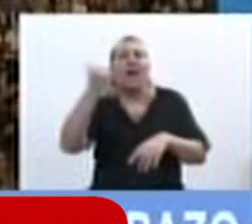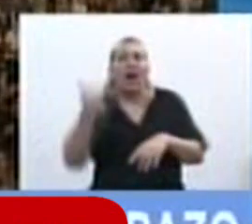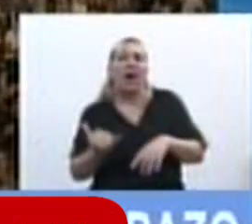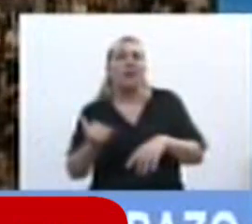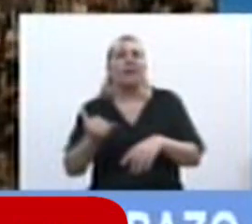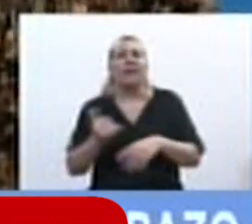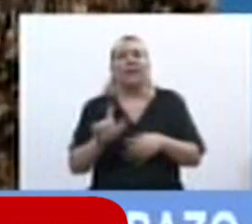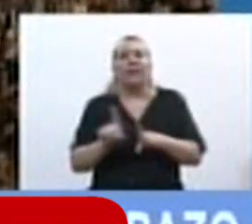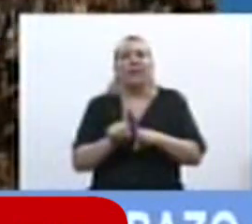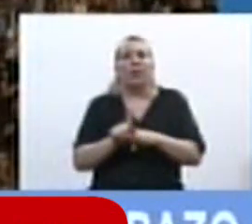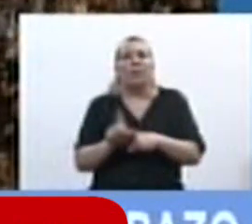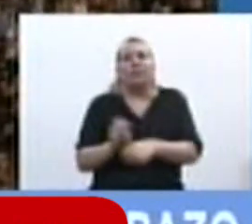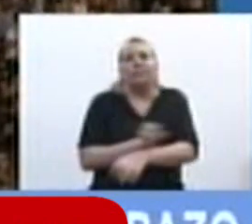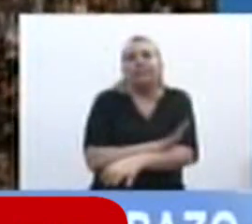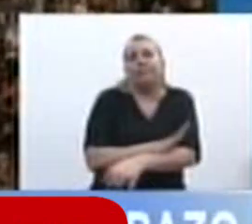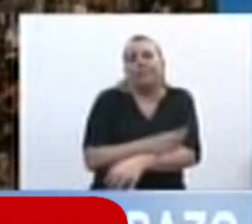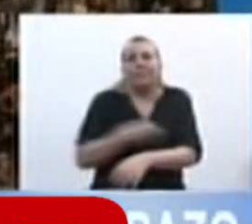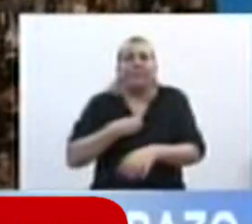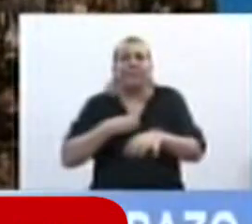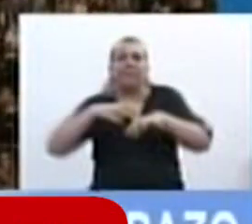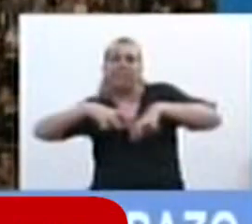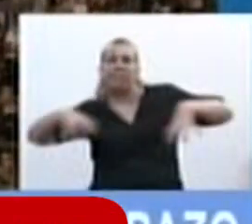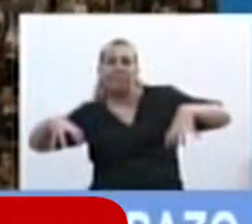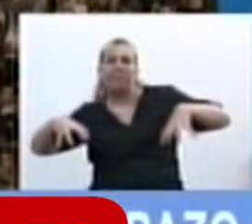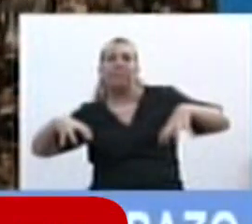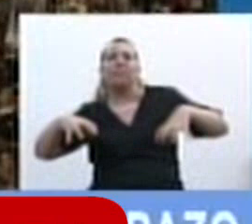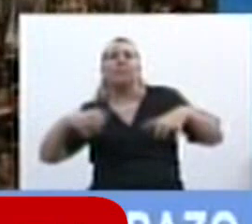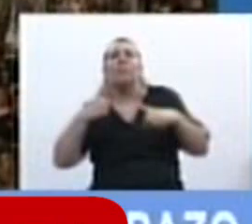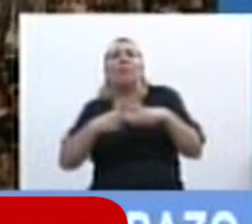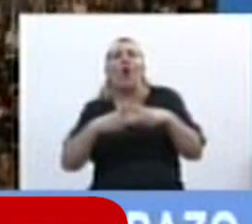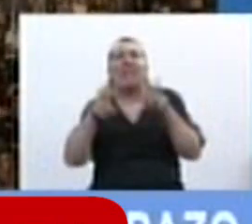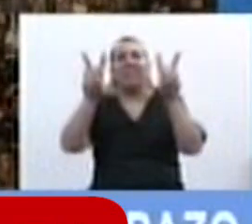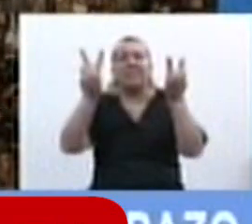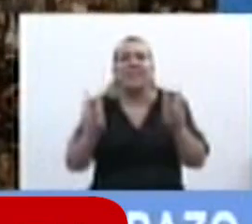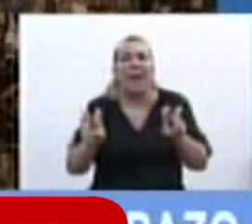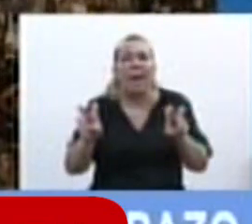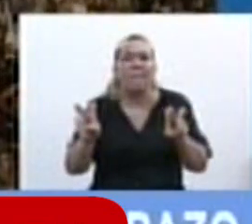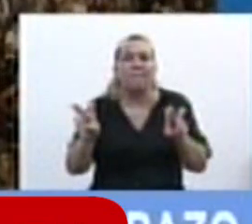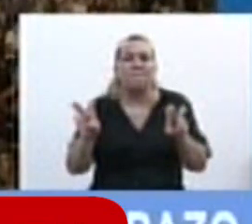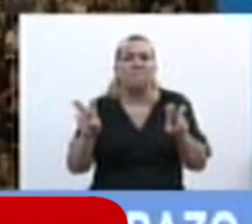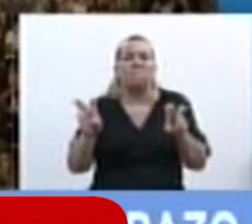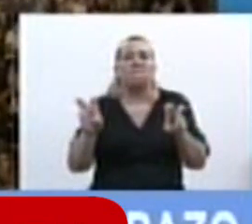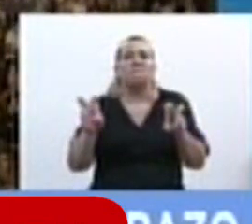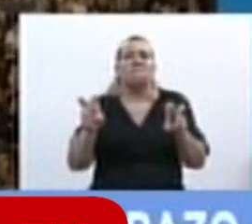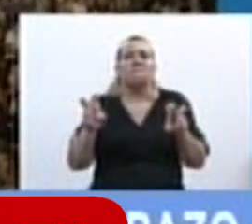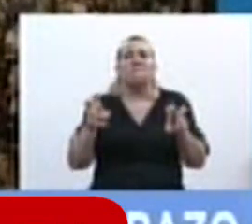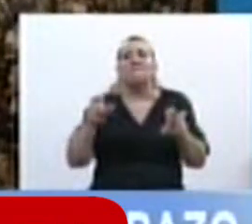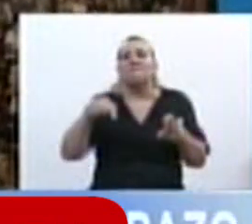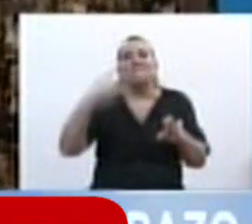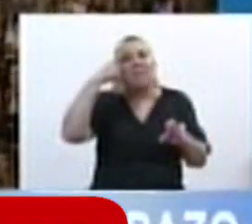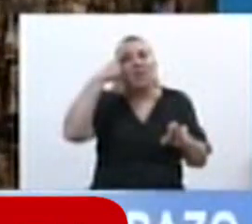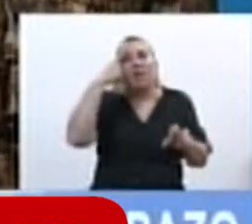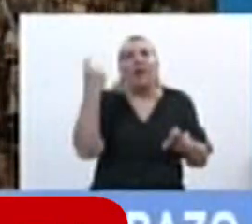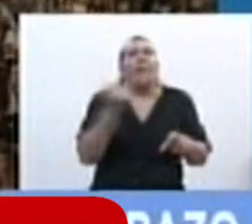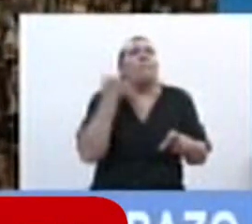se apasionan, se dividen a través de temas que para hoy es la vida, la